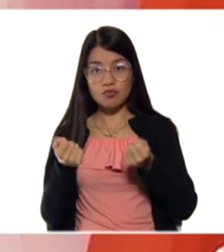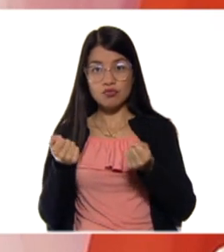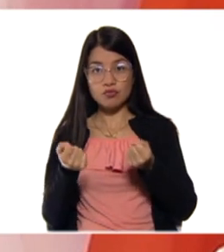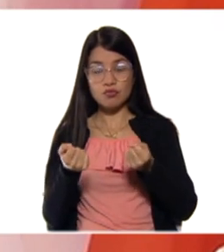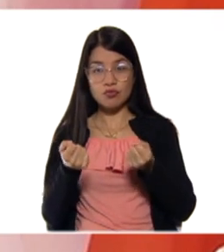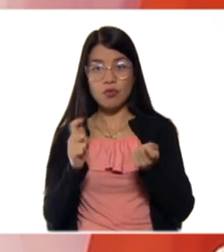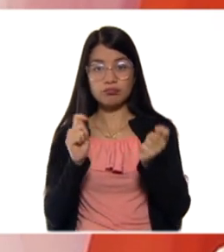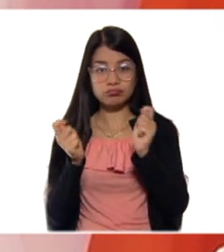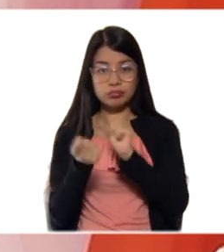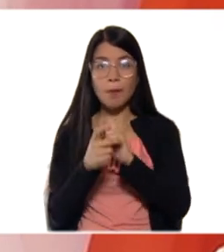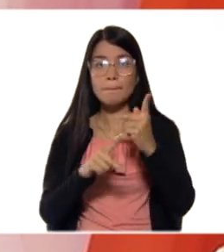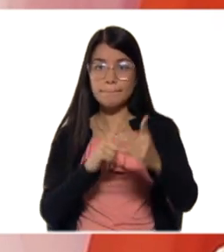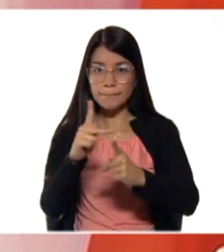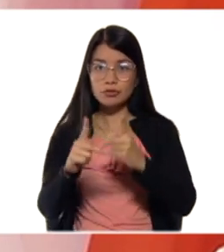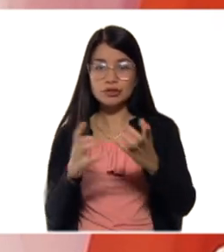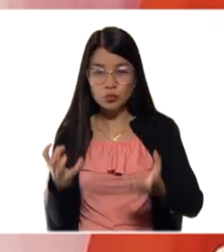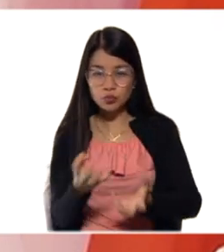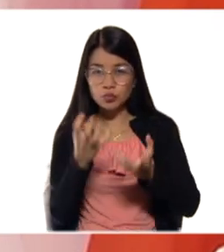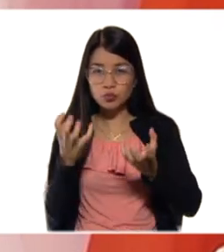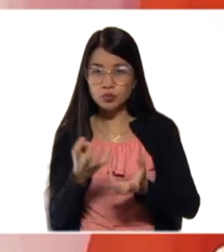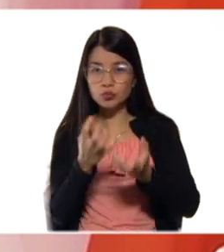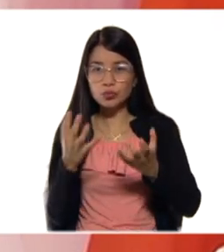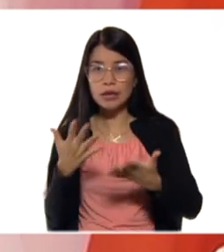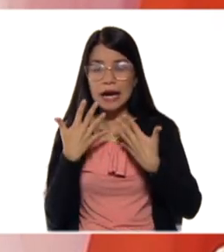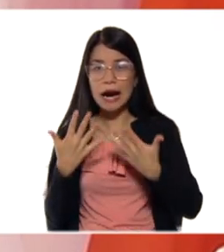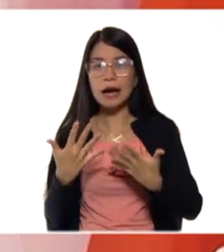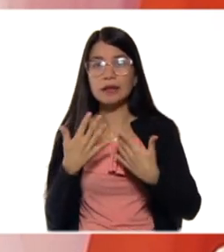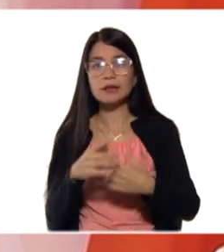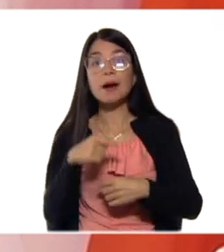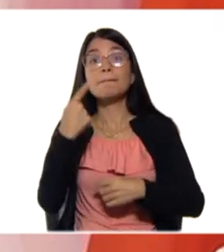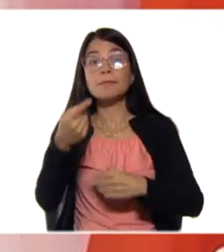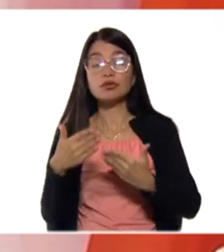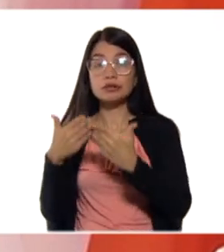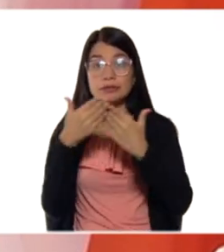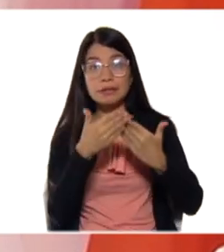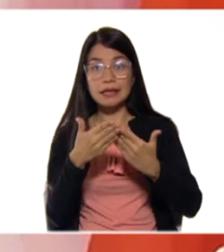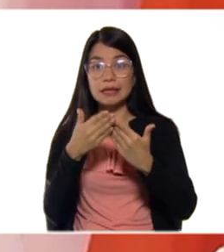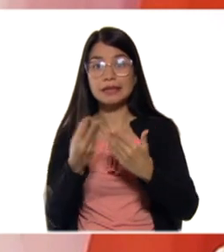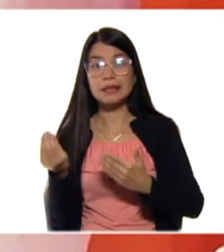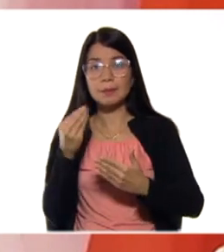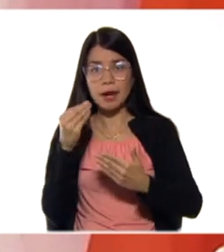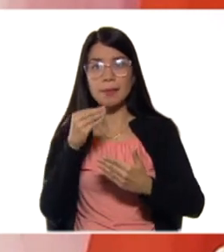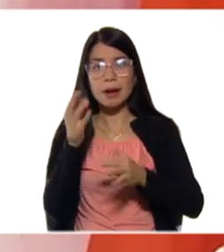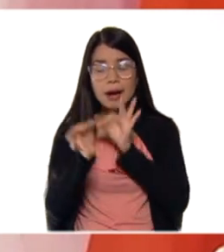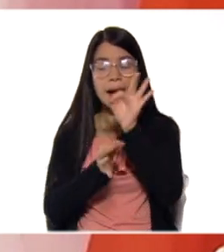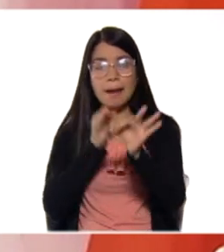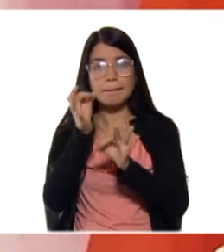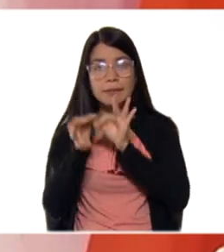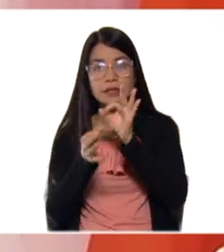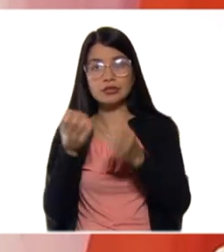clases más avanza acerca de lo que se da en ese carro, en ese automóvil. Y eso lo vamos a ver en la siguiente